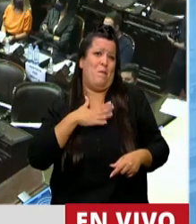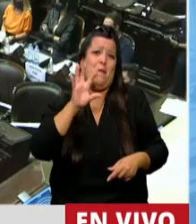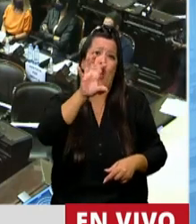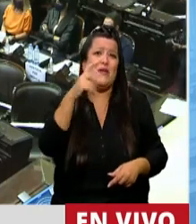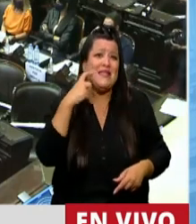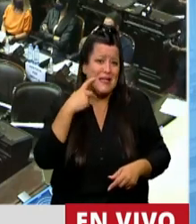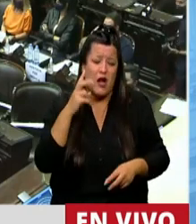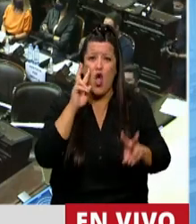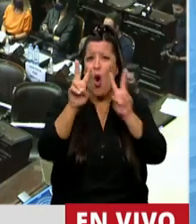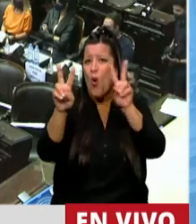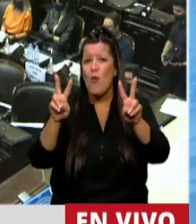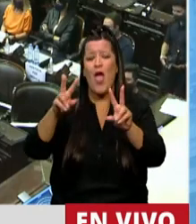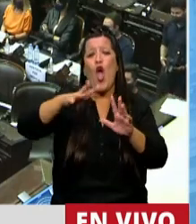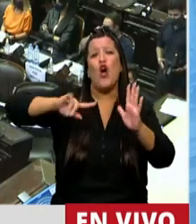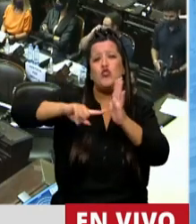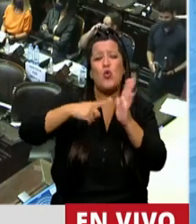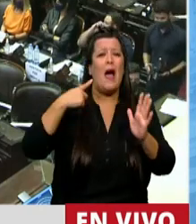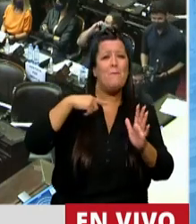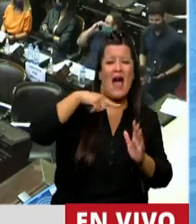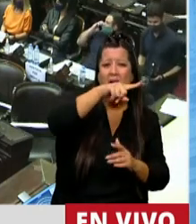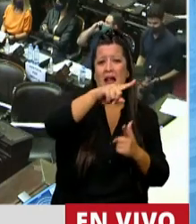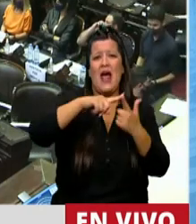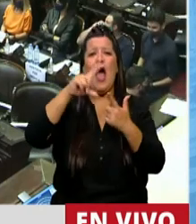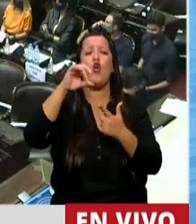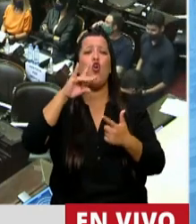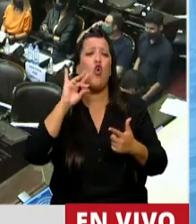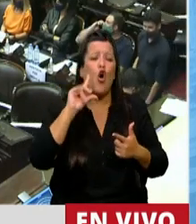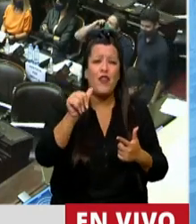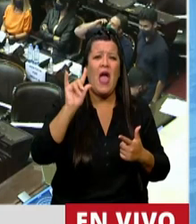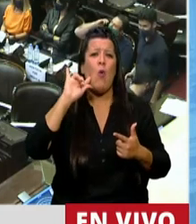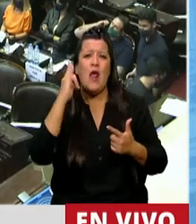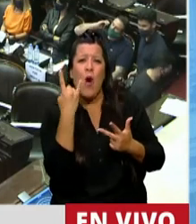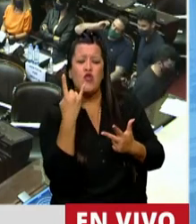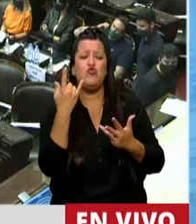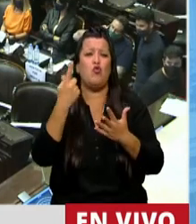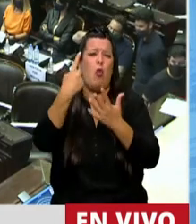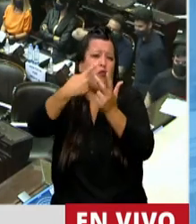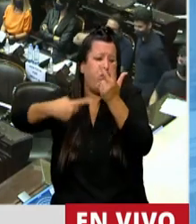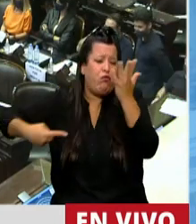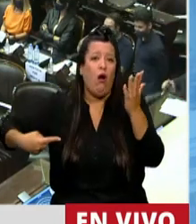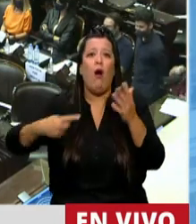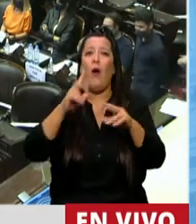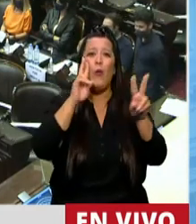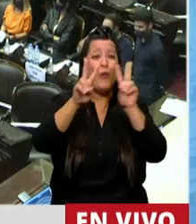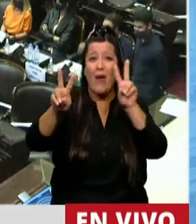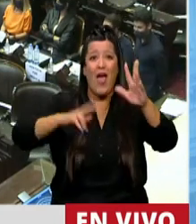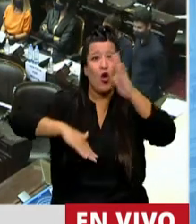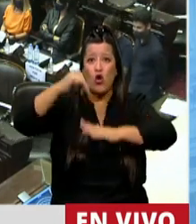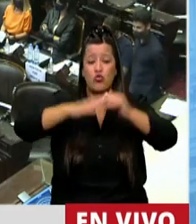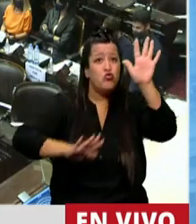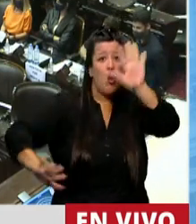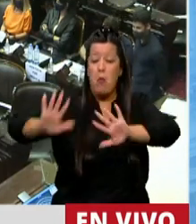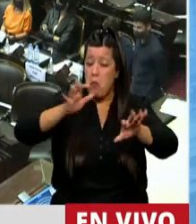Ríos, en la ciudad de Paraná, en Concordia, en Gualeguaychú, en Uruguay, que la actividad de la construcción se